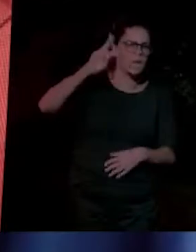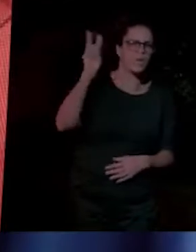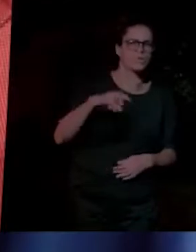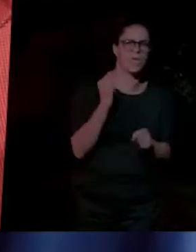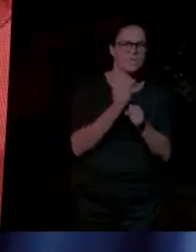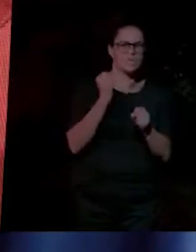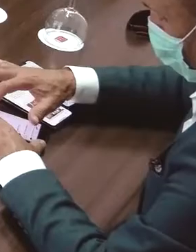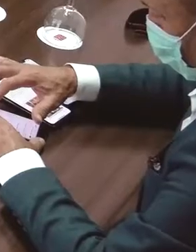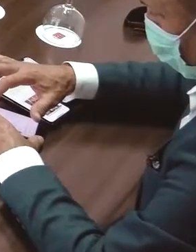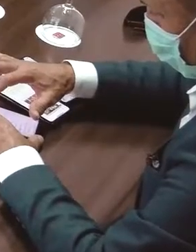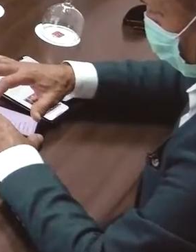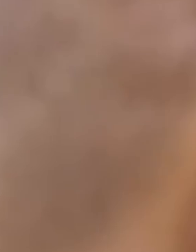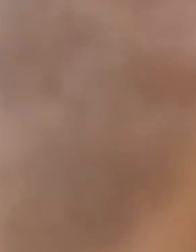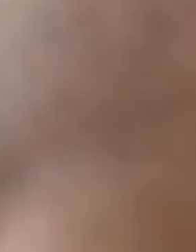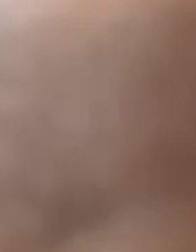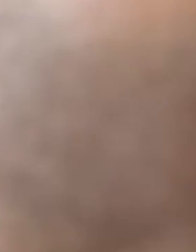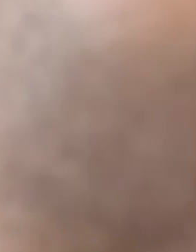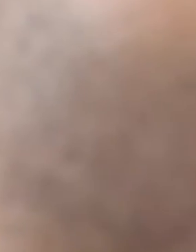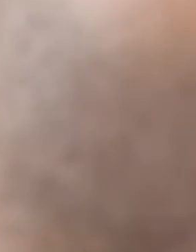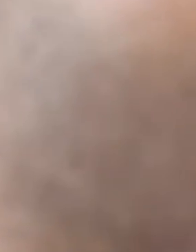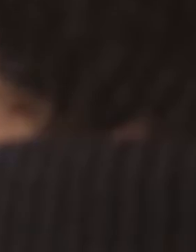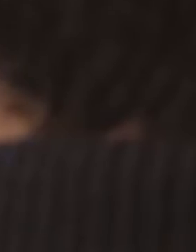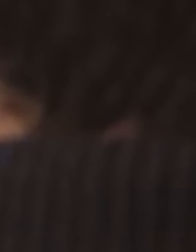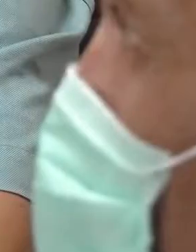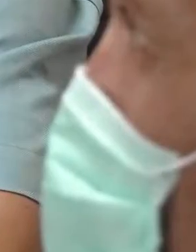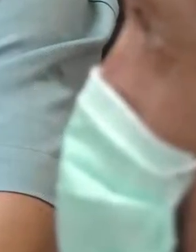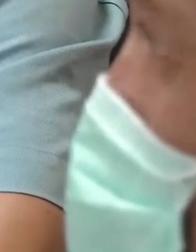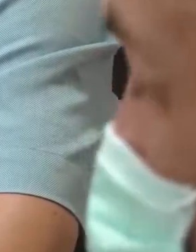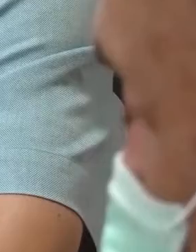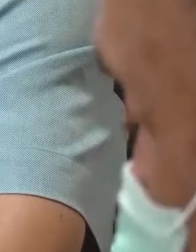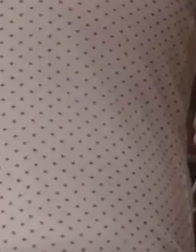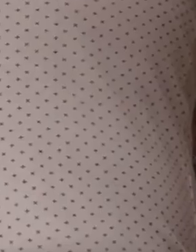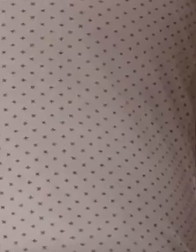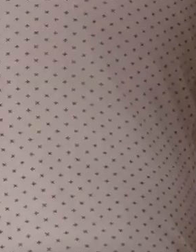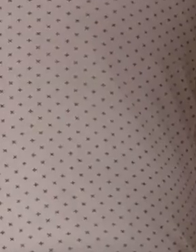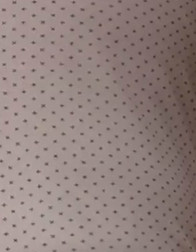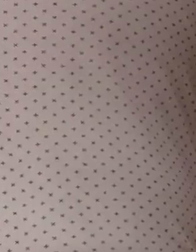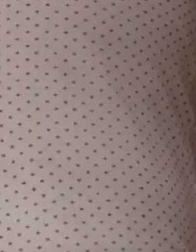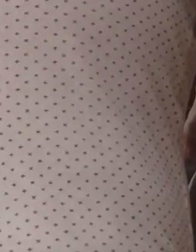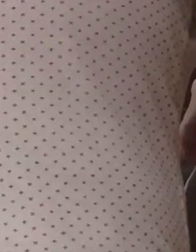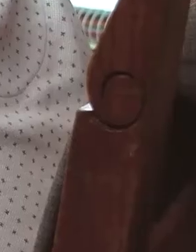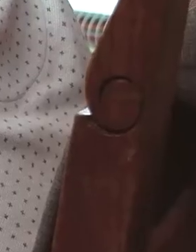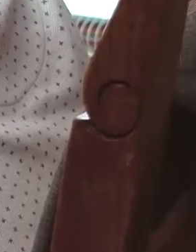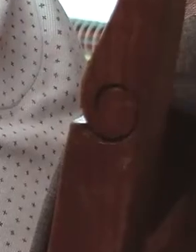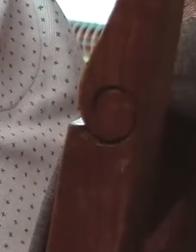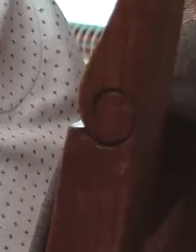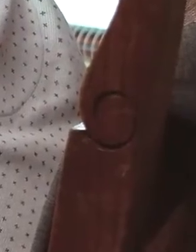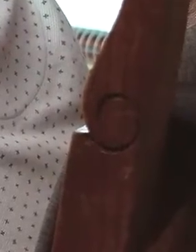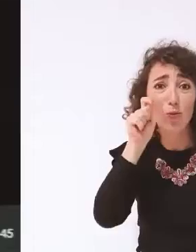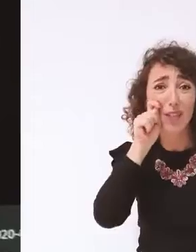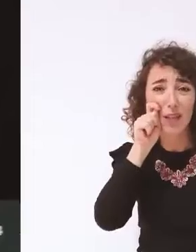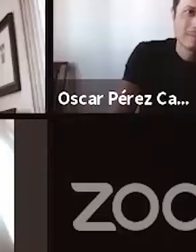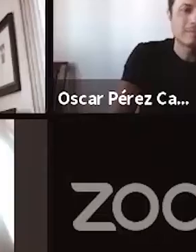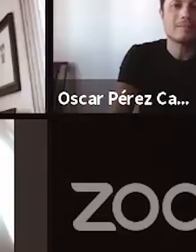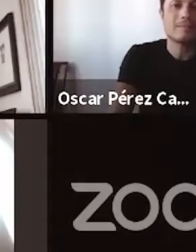tenaz, el liderazgo al frente del gobierno de la isla. Las dificultades han sido muchas, pero tú has estado ahí